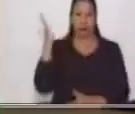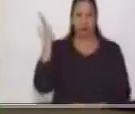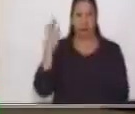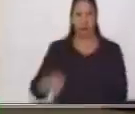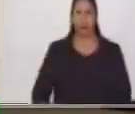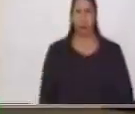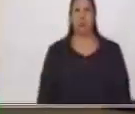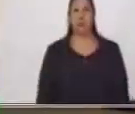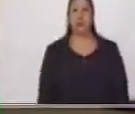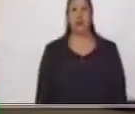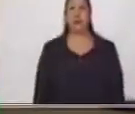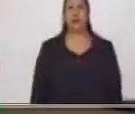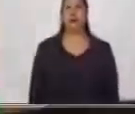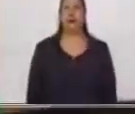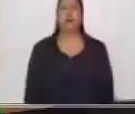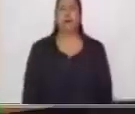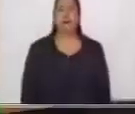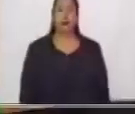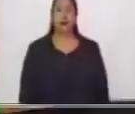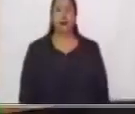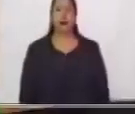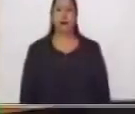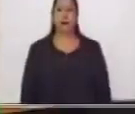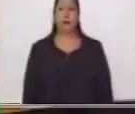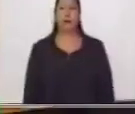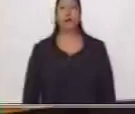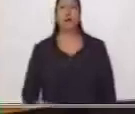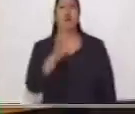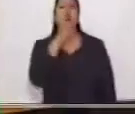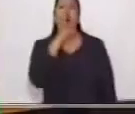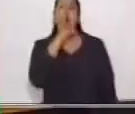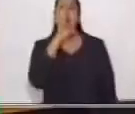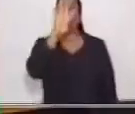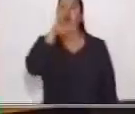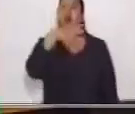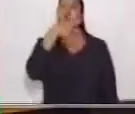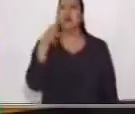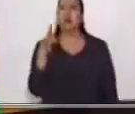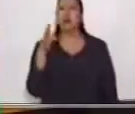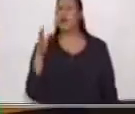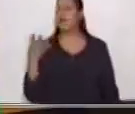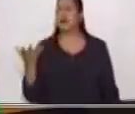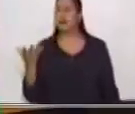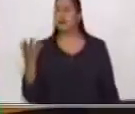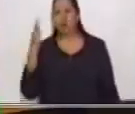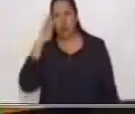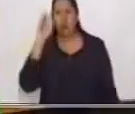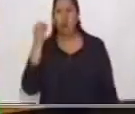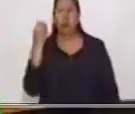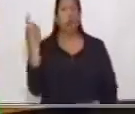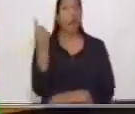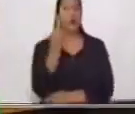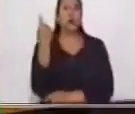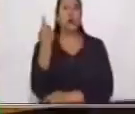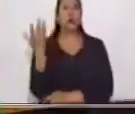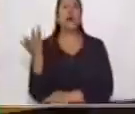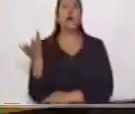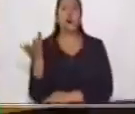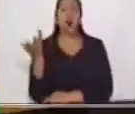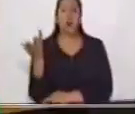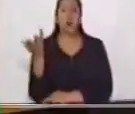Hablamos de las tablas. Las tablas, ¿por qué son importantes? Las tablas son herramientas que nos van a presentar